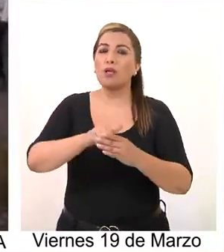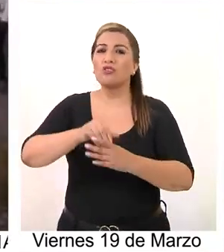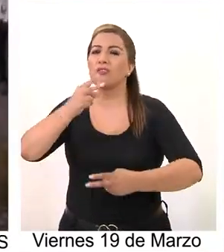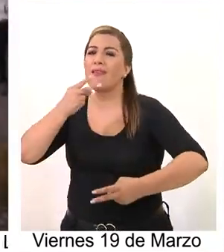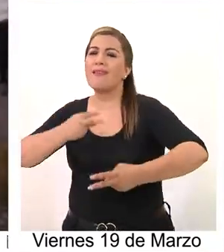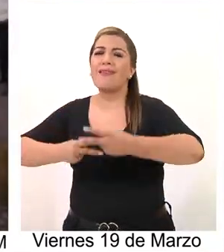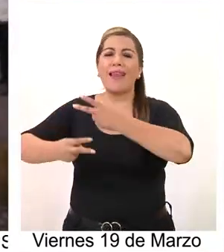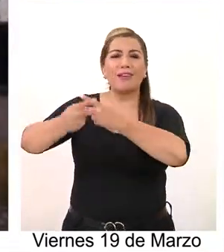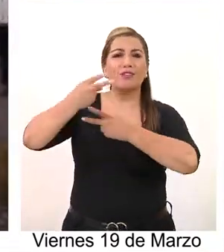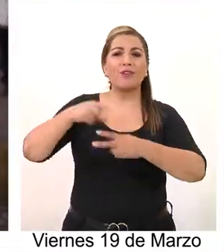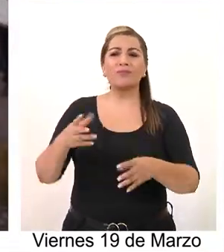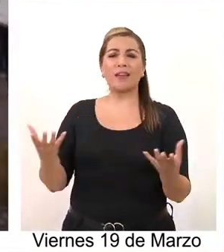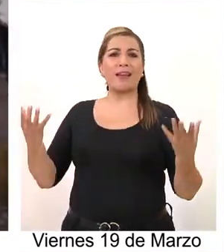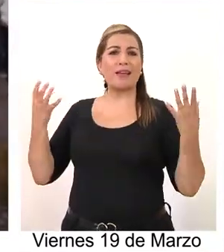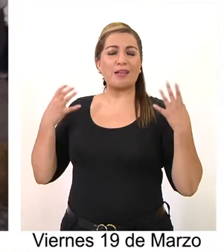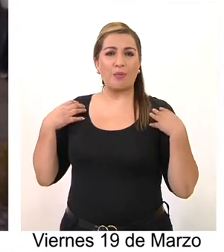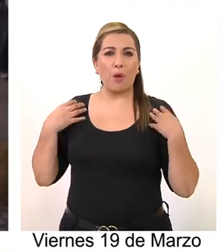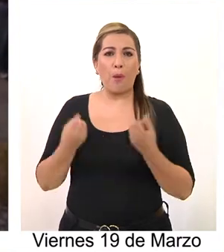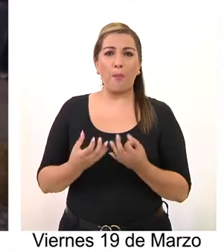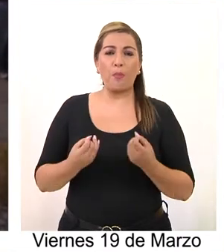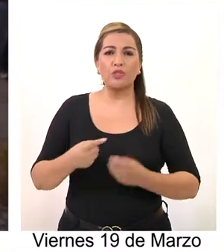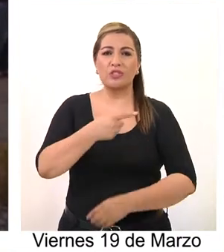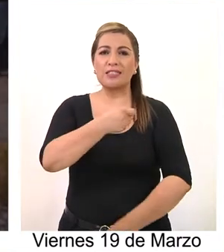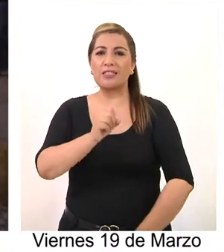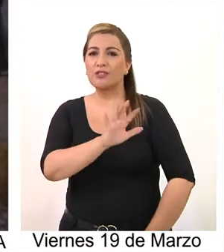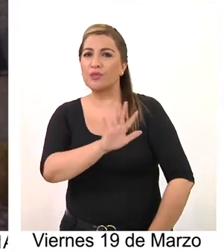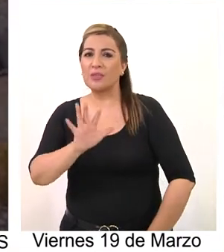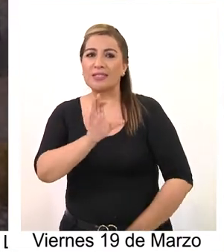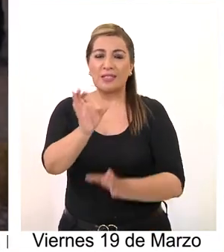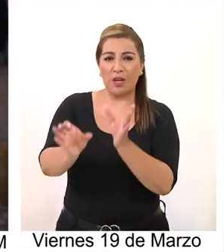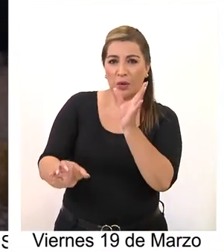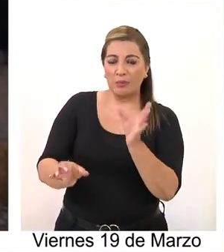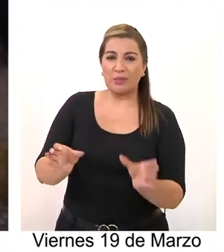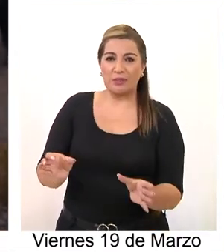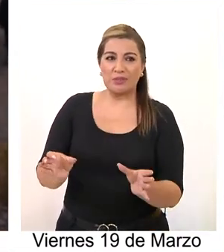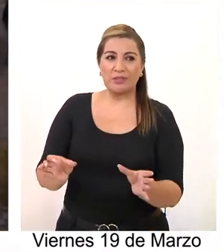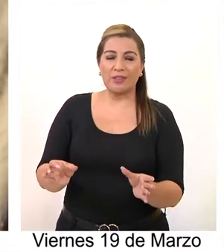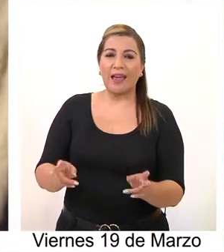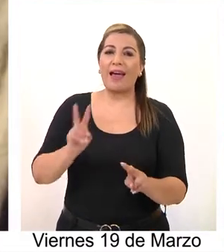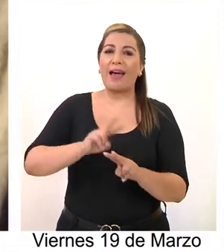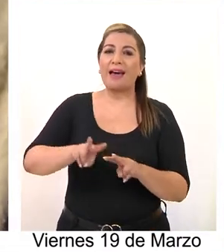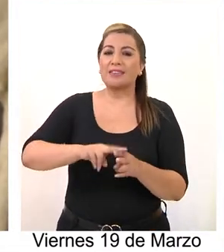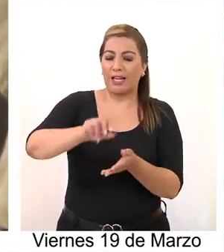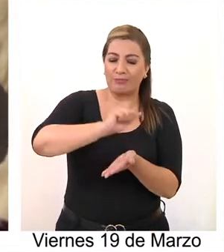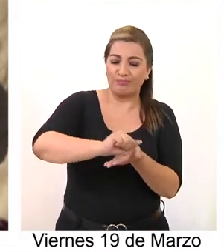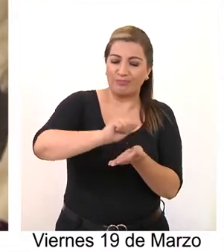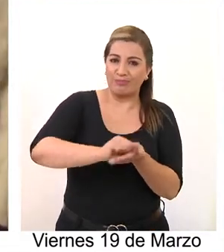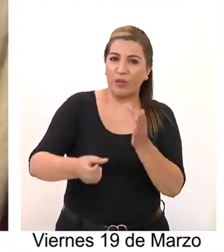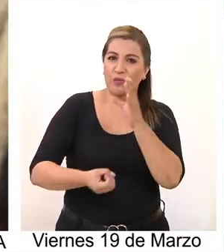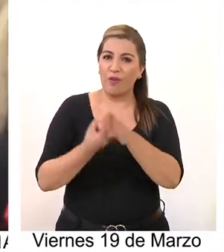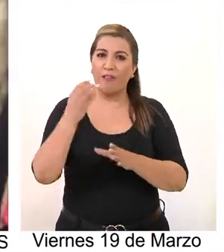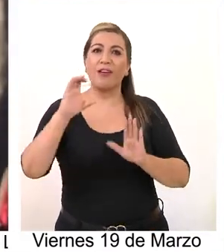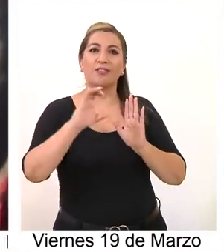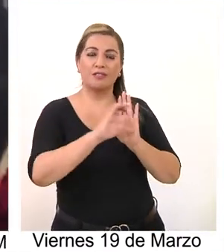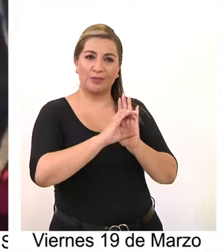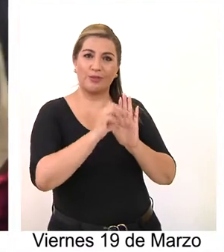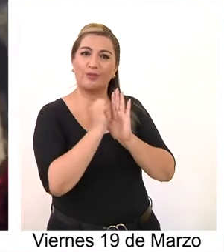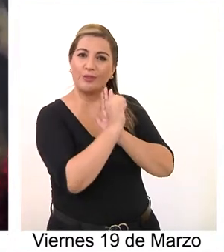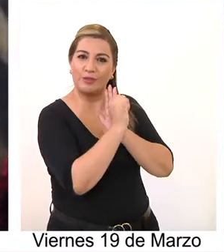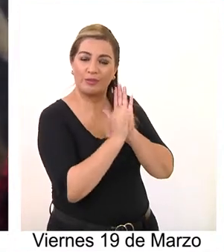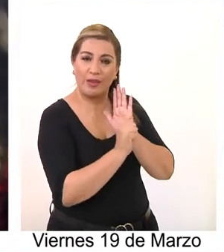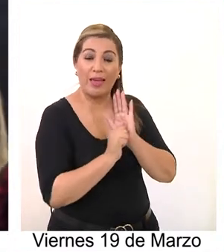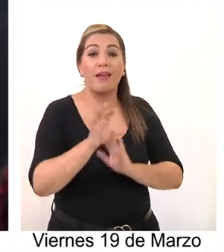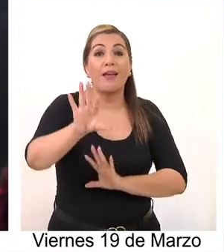Una elección histórica que le dará la responsabilidad a 155 personas de redactar nuestra nueva